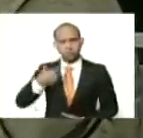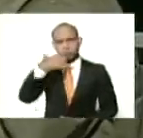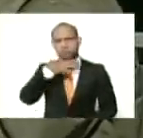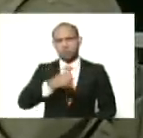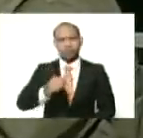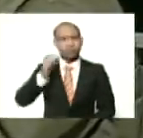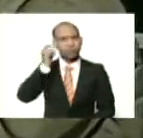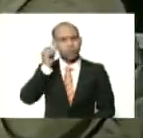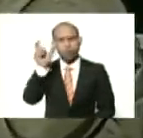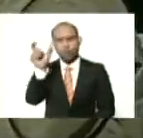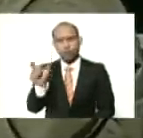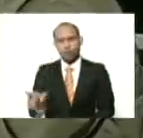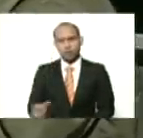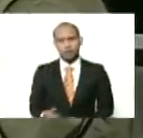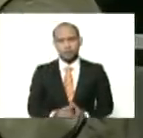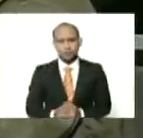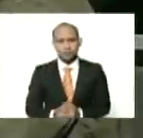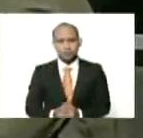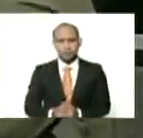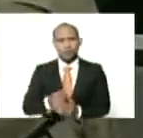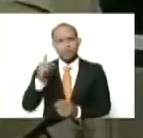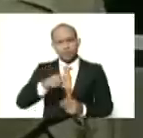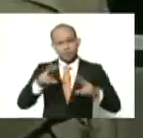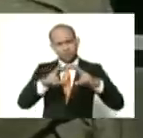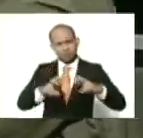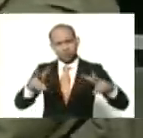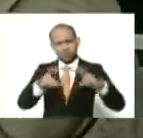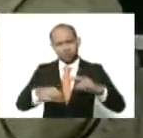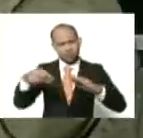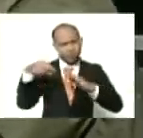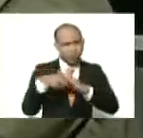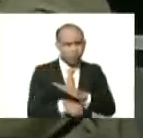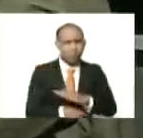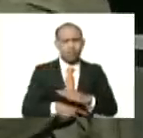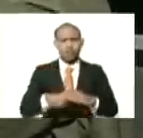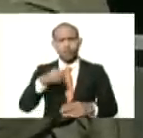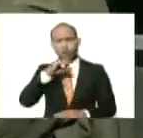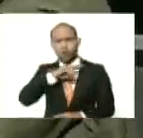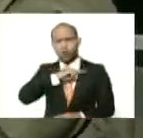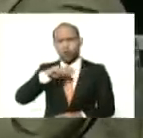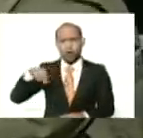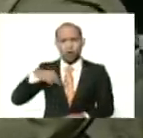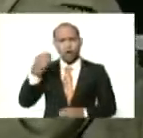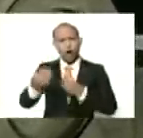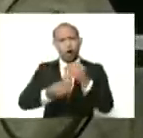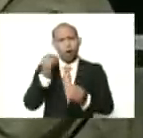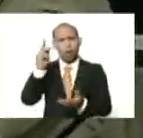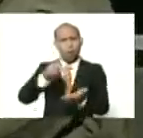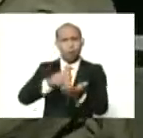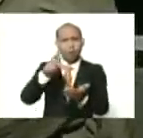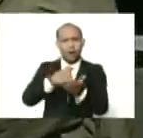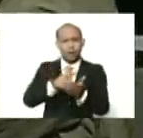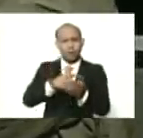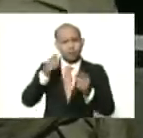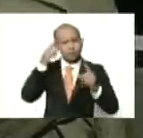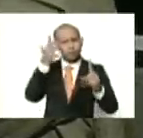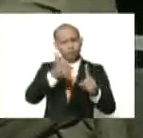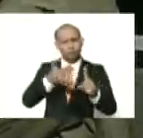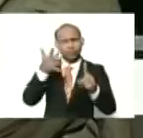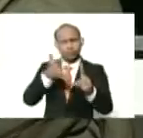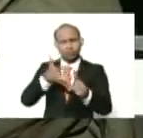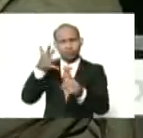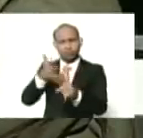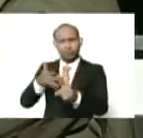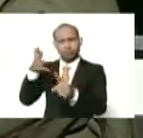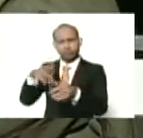que nos inviten, además, a escudriñar, en la historia nuestra, cómo fue que participamos, en la orientación, de ejércitos, de